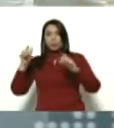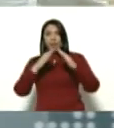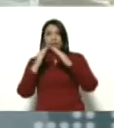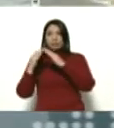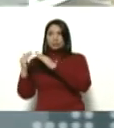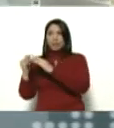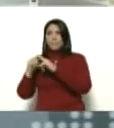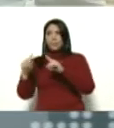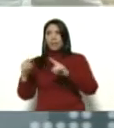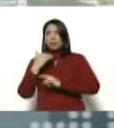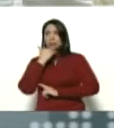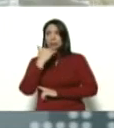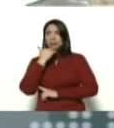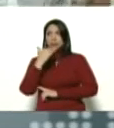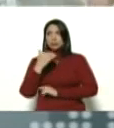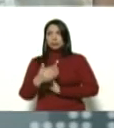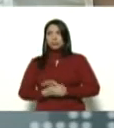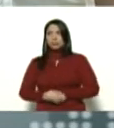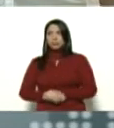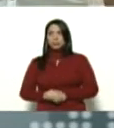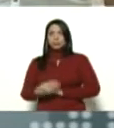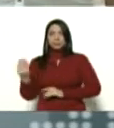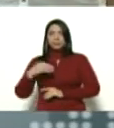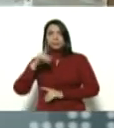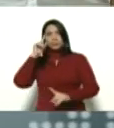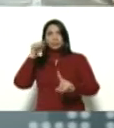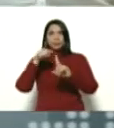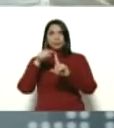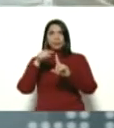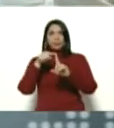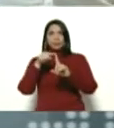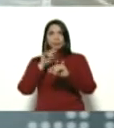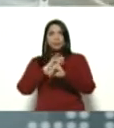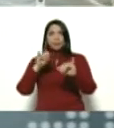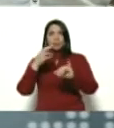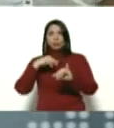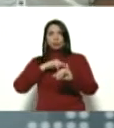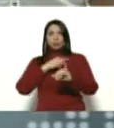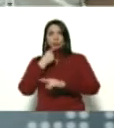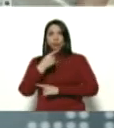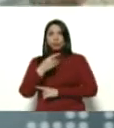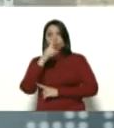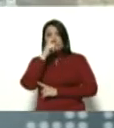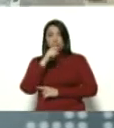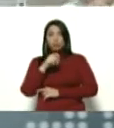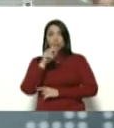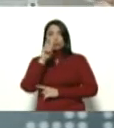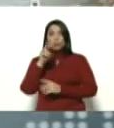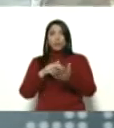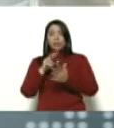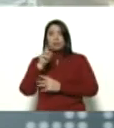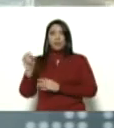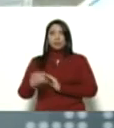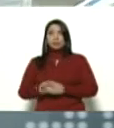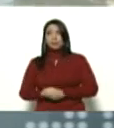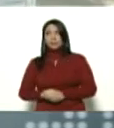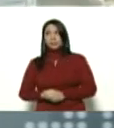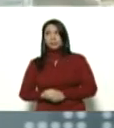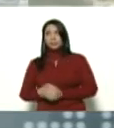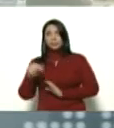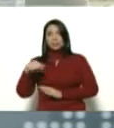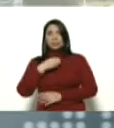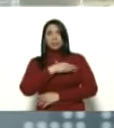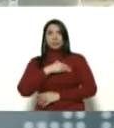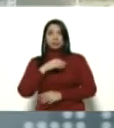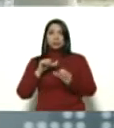para acercarnos cada vez más a la meta que nos hemos planteado en el año veinte esta misión sigue y